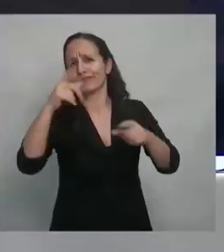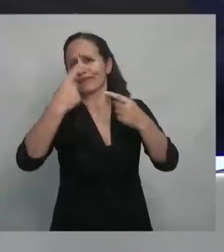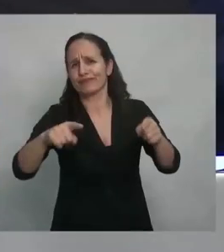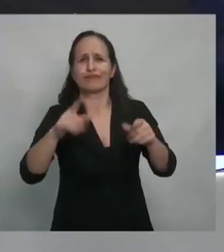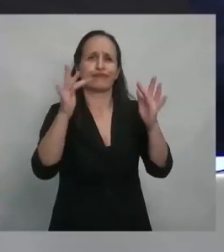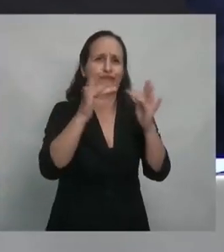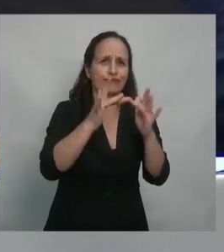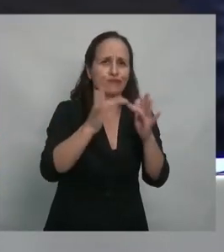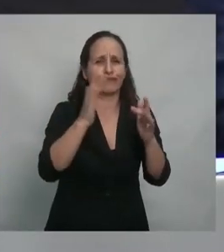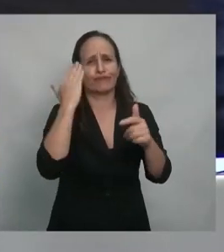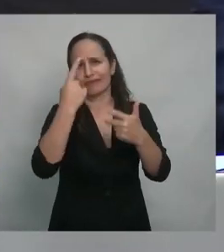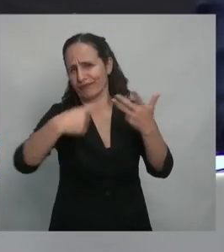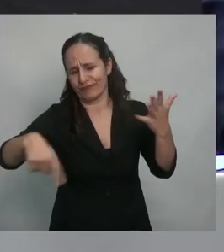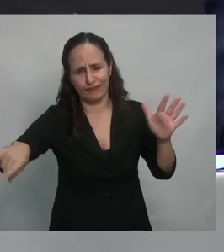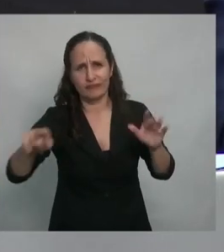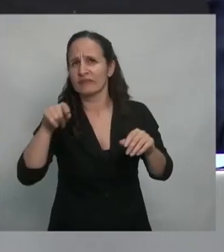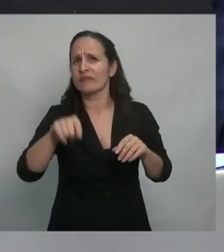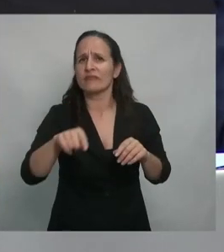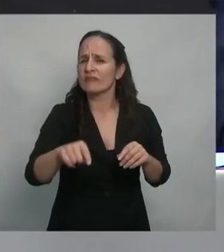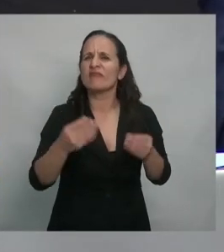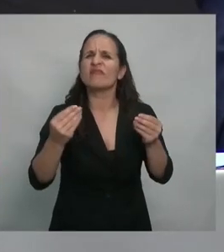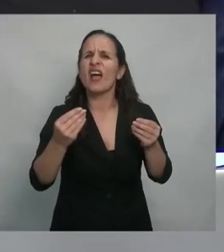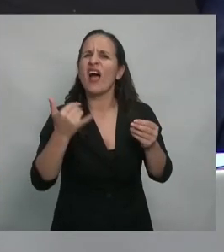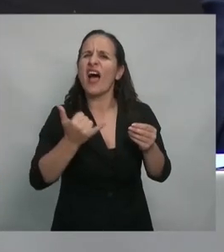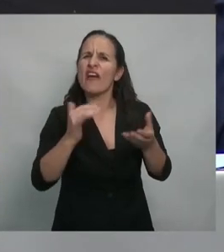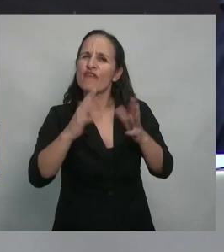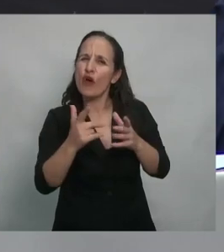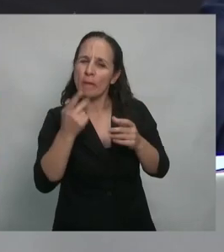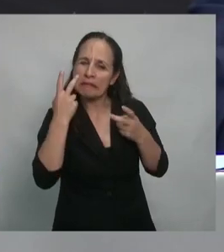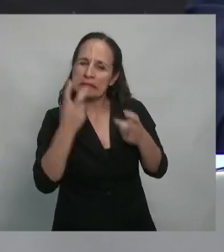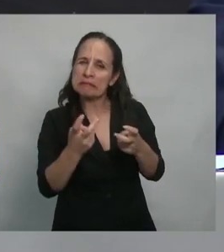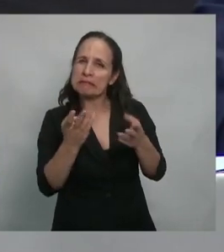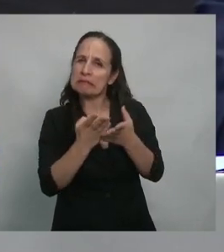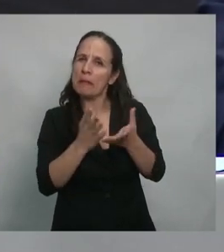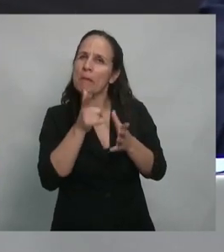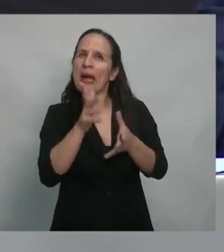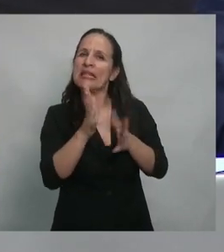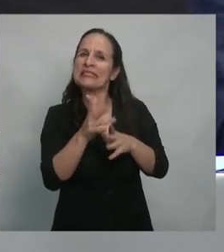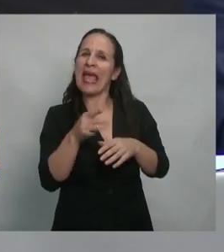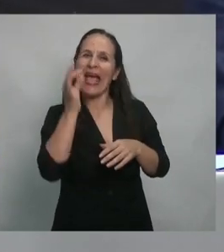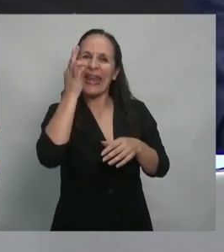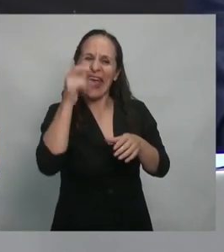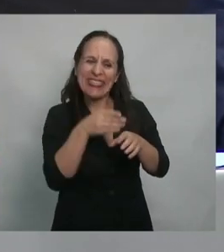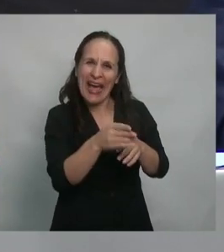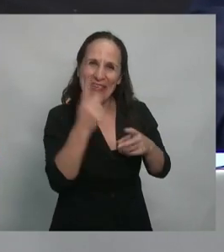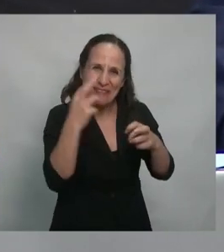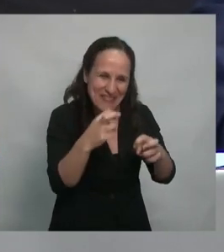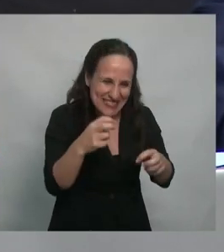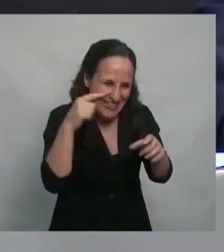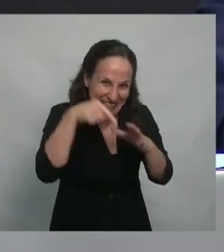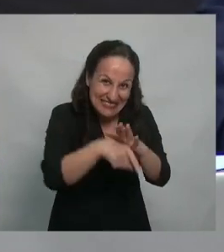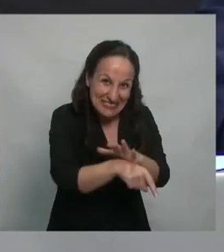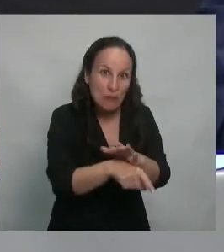electrónicos o digitales te segmentan y te estudian como si fueras rata de laboratorio y te mandan a tu